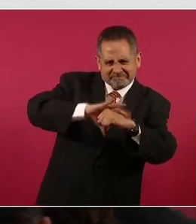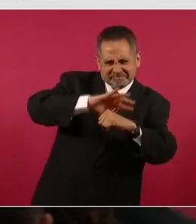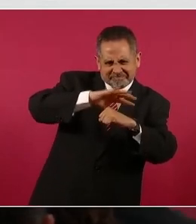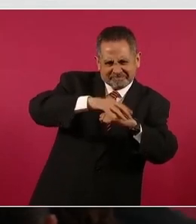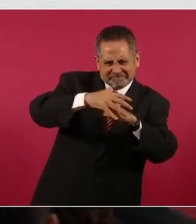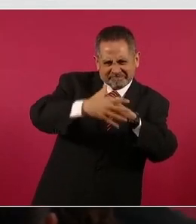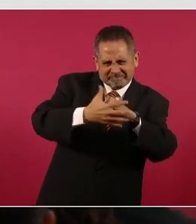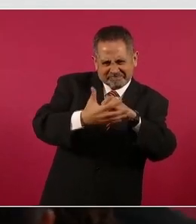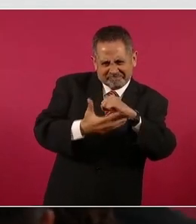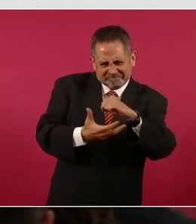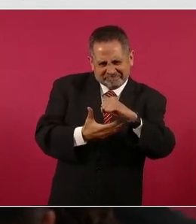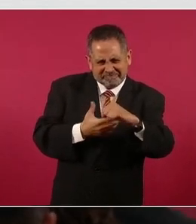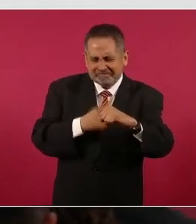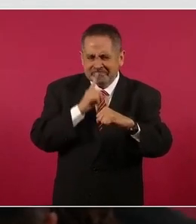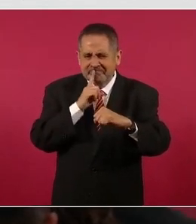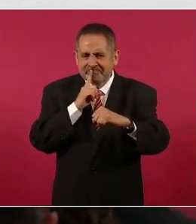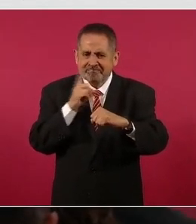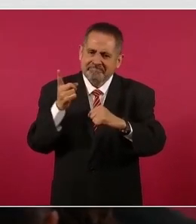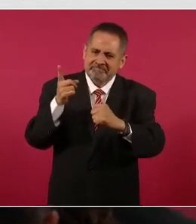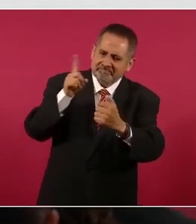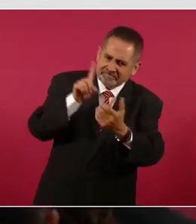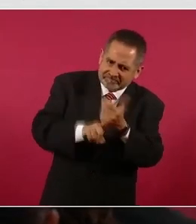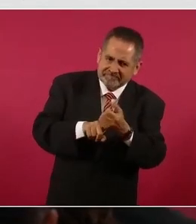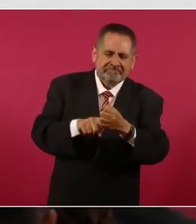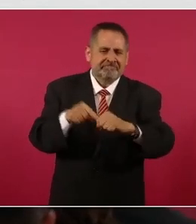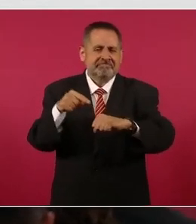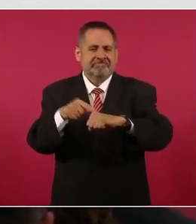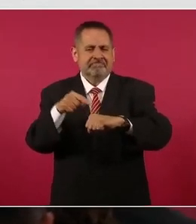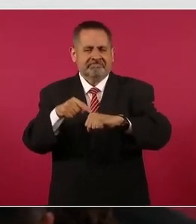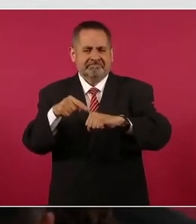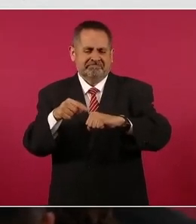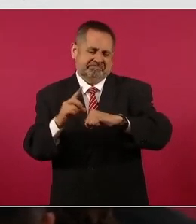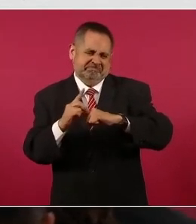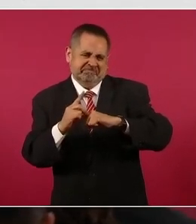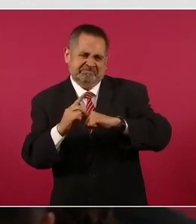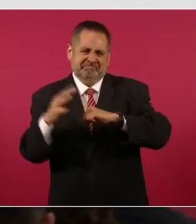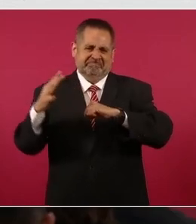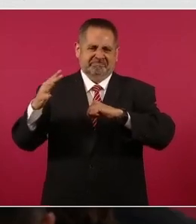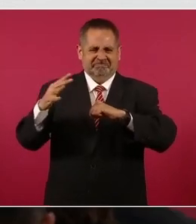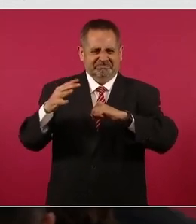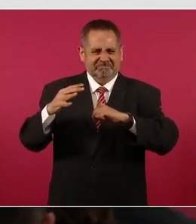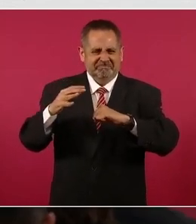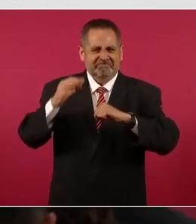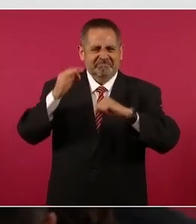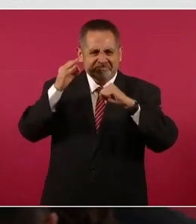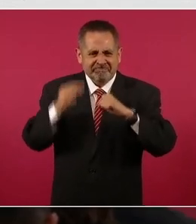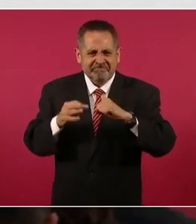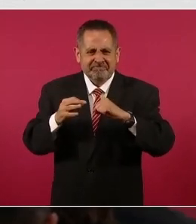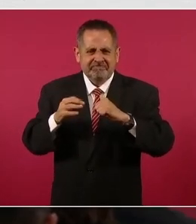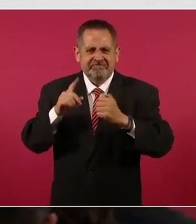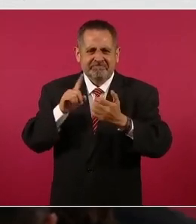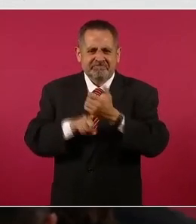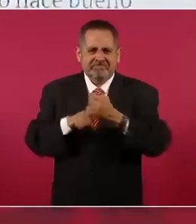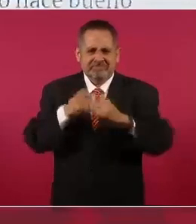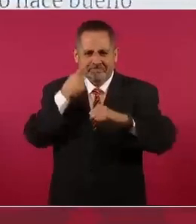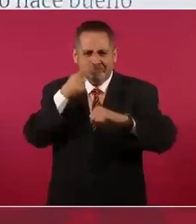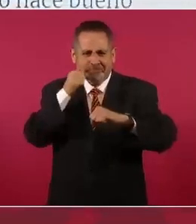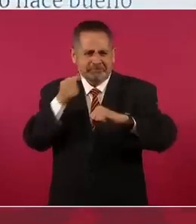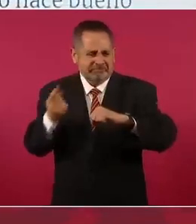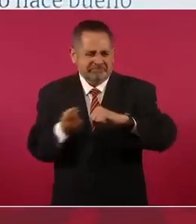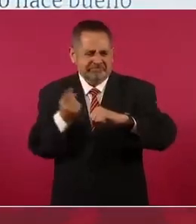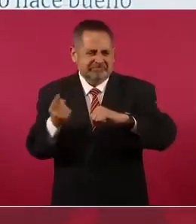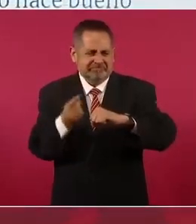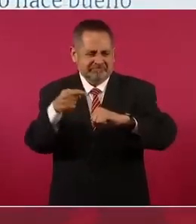valor que lo hace bueno, no perderá ni un instante, ya de ser siempre